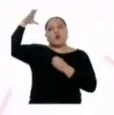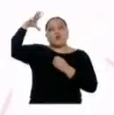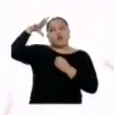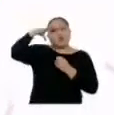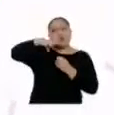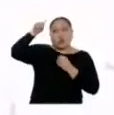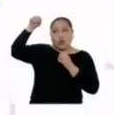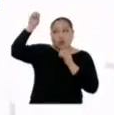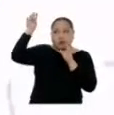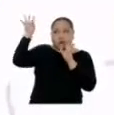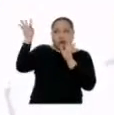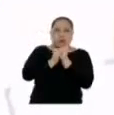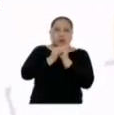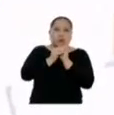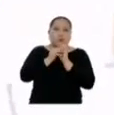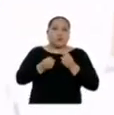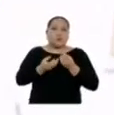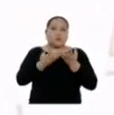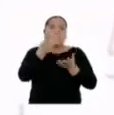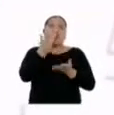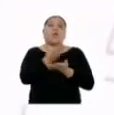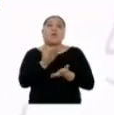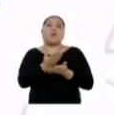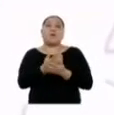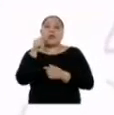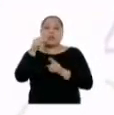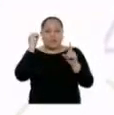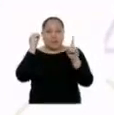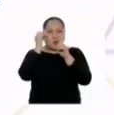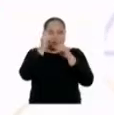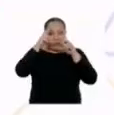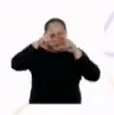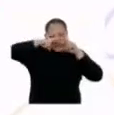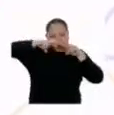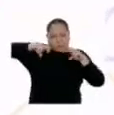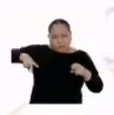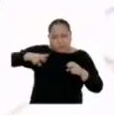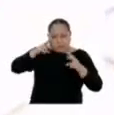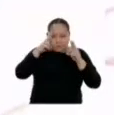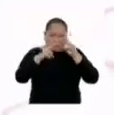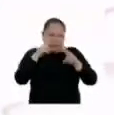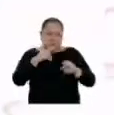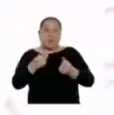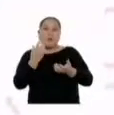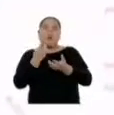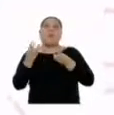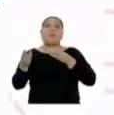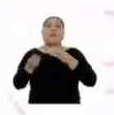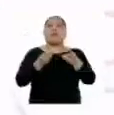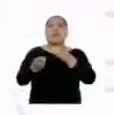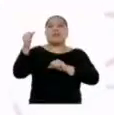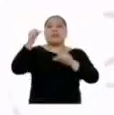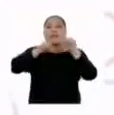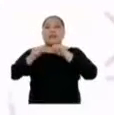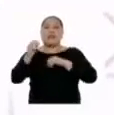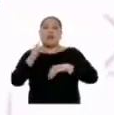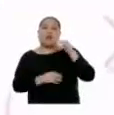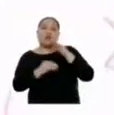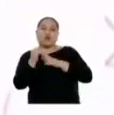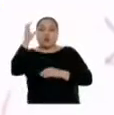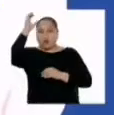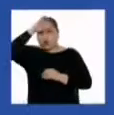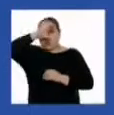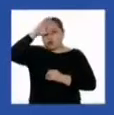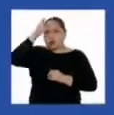plantas a través de un experimento. Con este reto, aprenderán a indagar mediante métodos científicos con el objetivo de construir